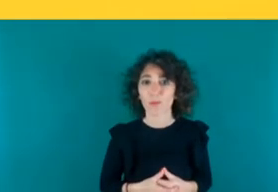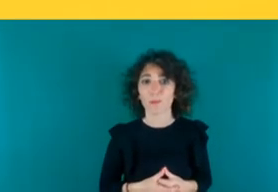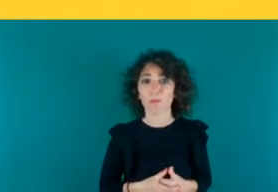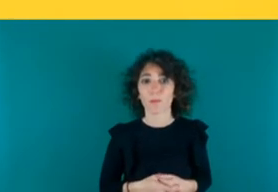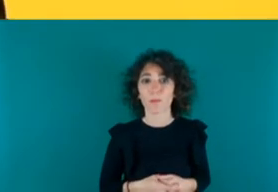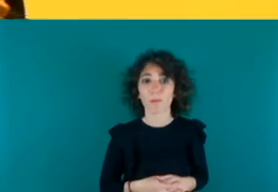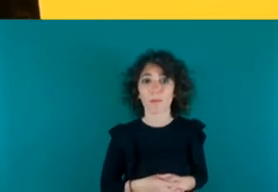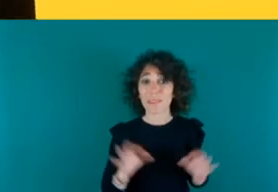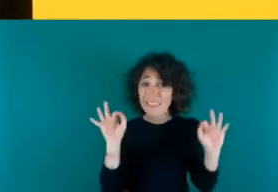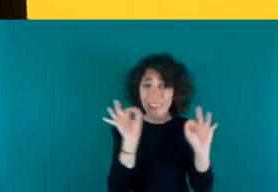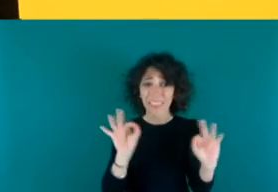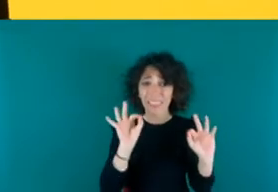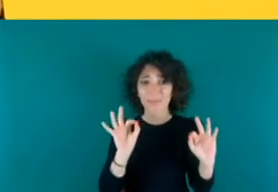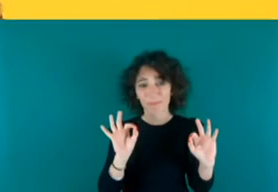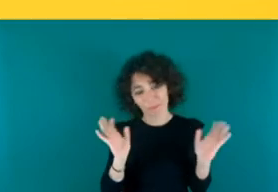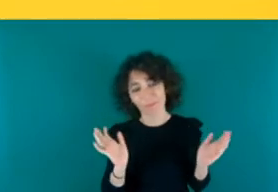¿Nadie? Vale.